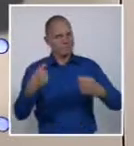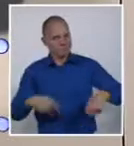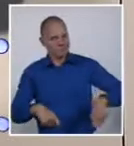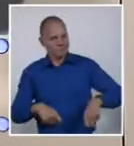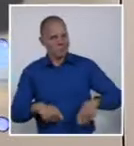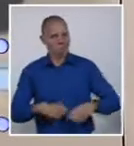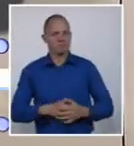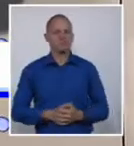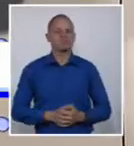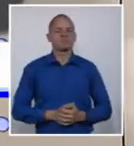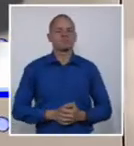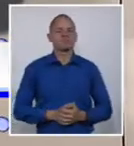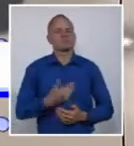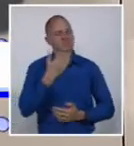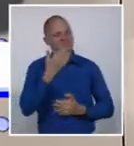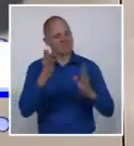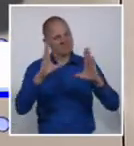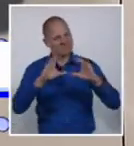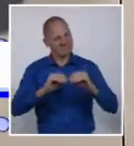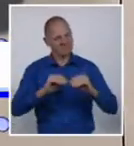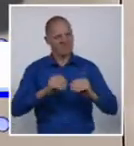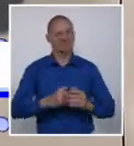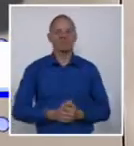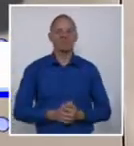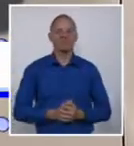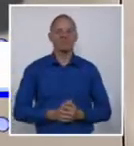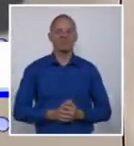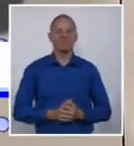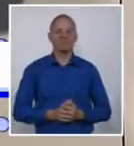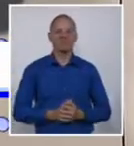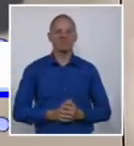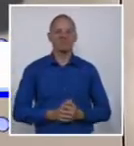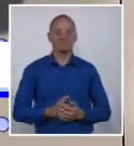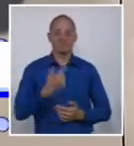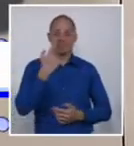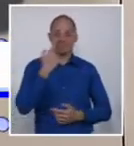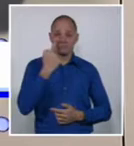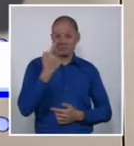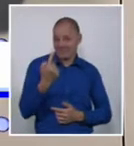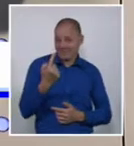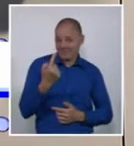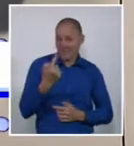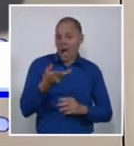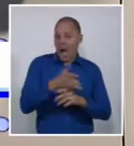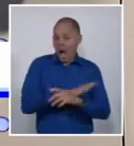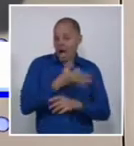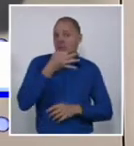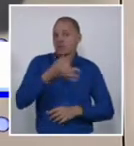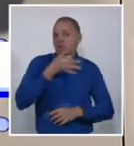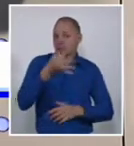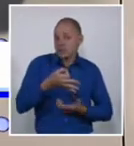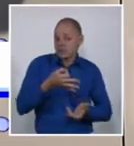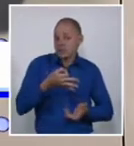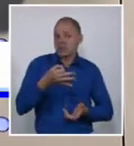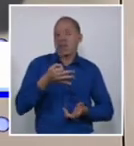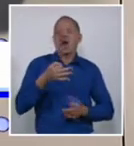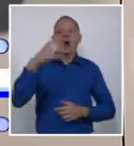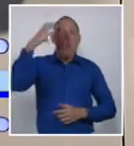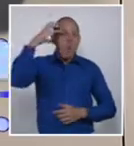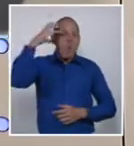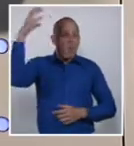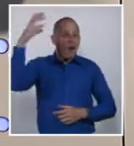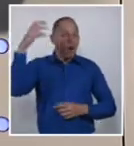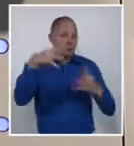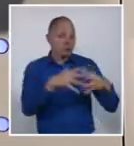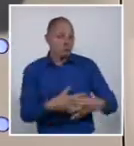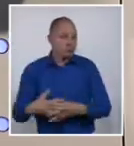Buenas noches, muchas gracias. Como bien se acaba de decir, Estados Unidos aspira. Realmente hay